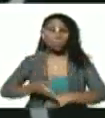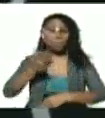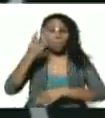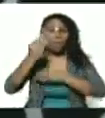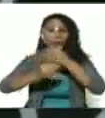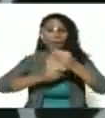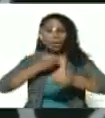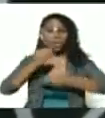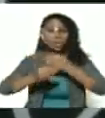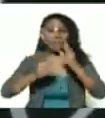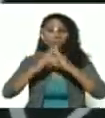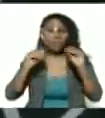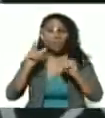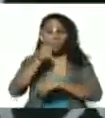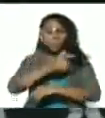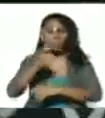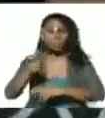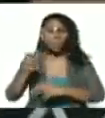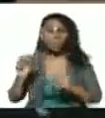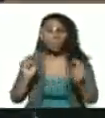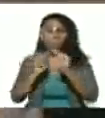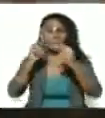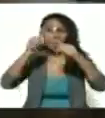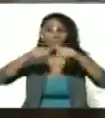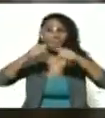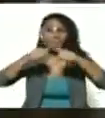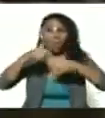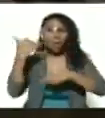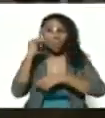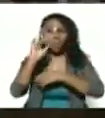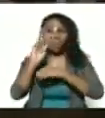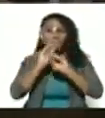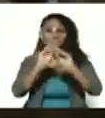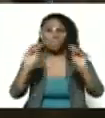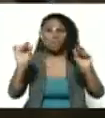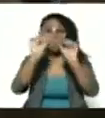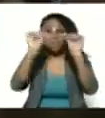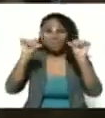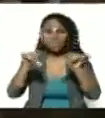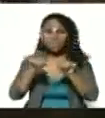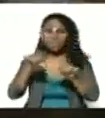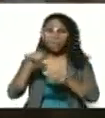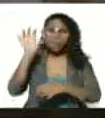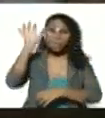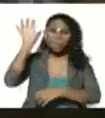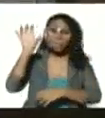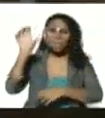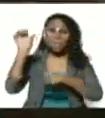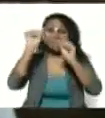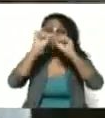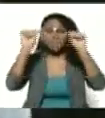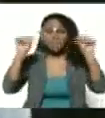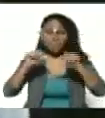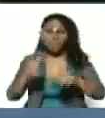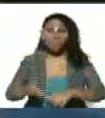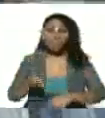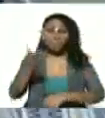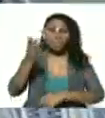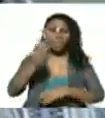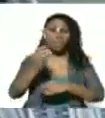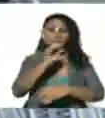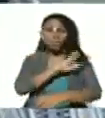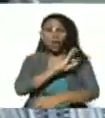señalar que todas estas personas que se encuentran aquí han sido convocadas por el sistema patria sistema robusto un sistema con